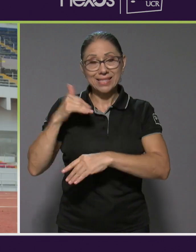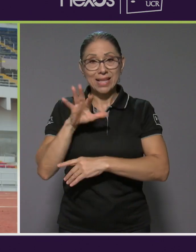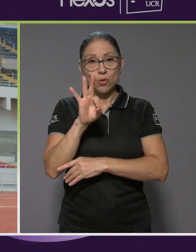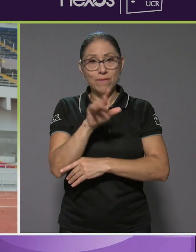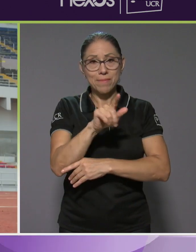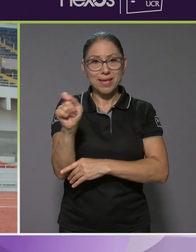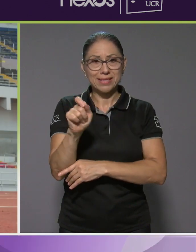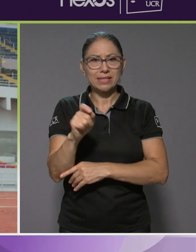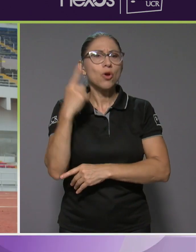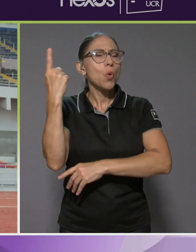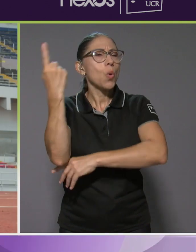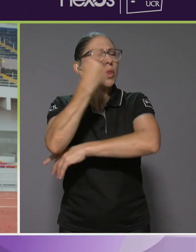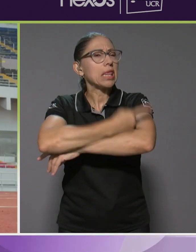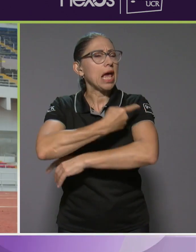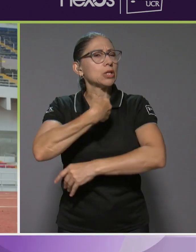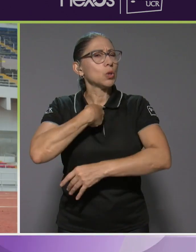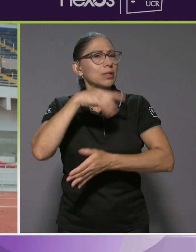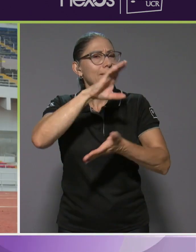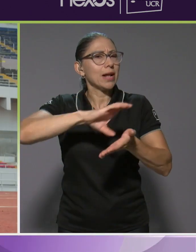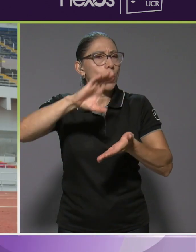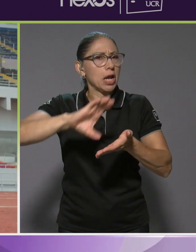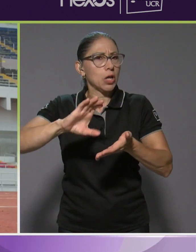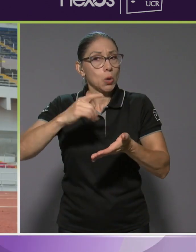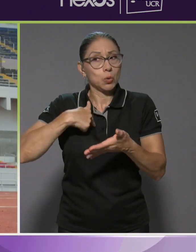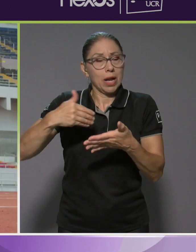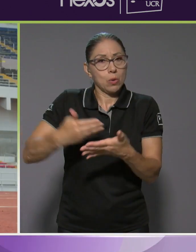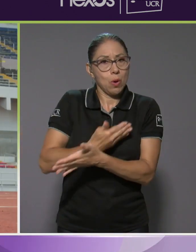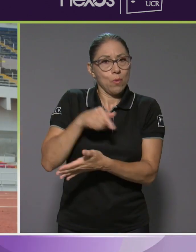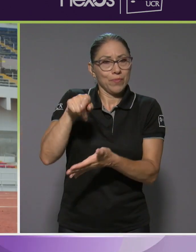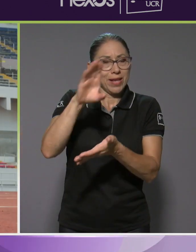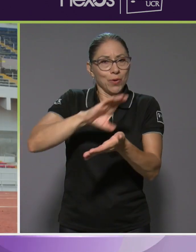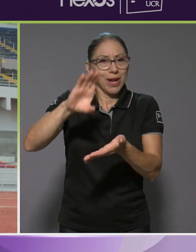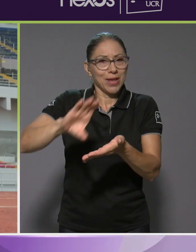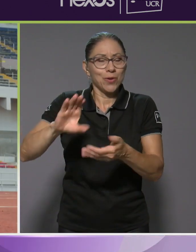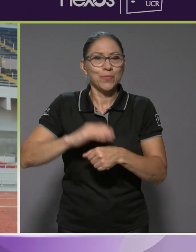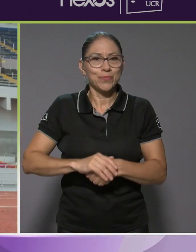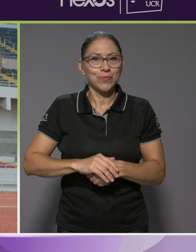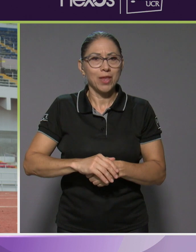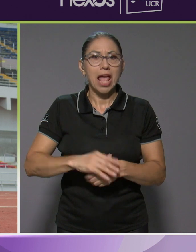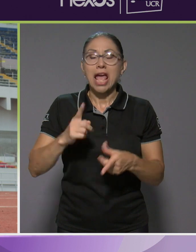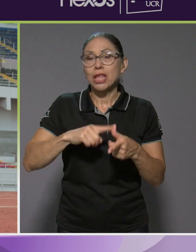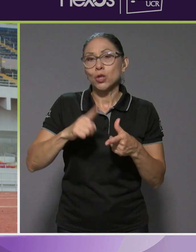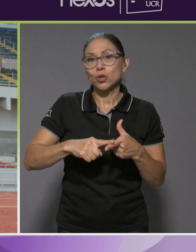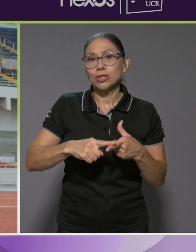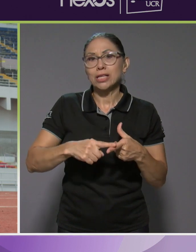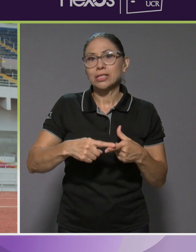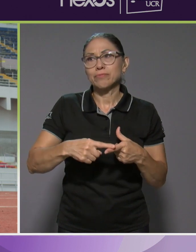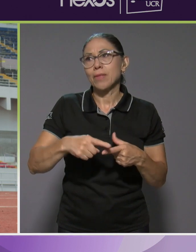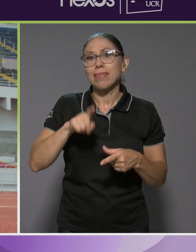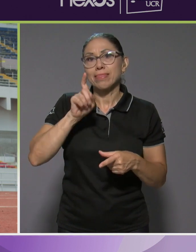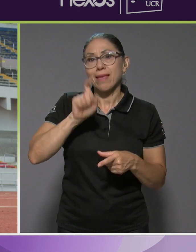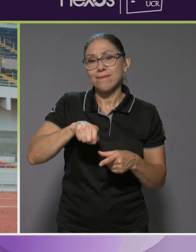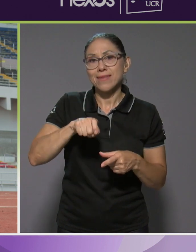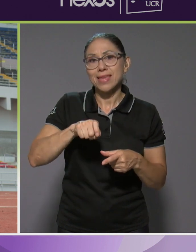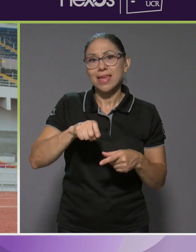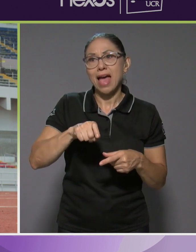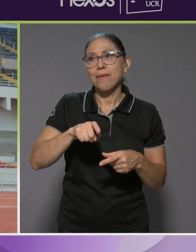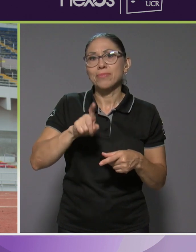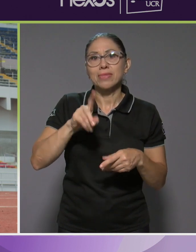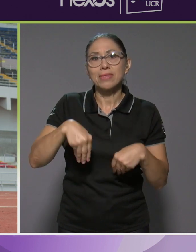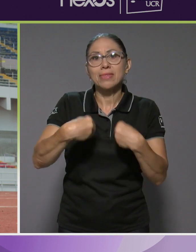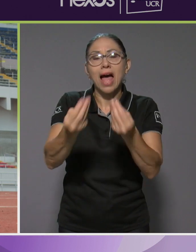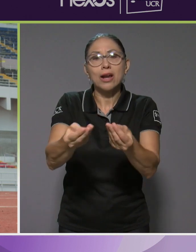Un día yo estaba en el colegio, yo veía a nueva en el colegio. En eso, uno tenía que ir a las guías en un salón.